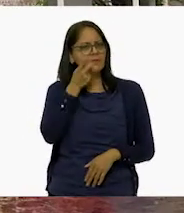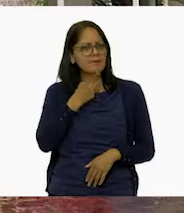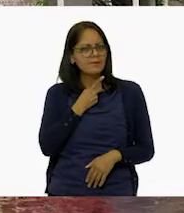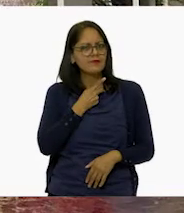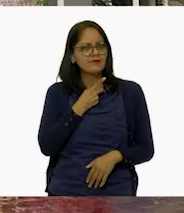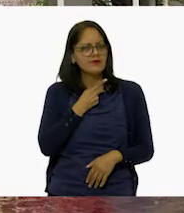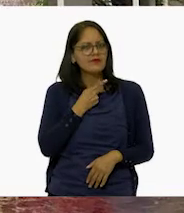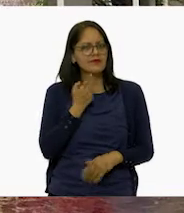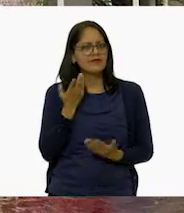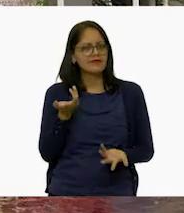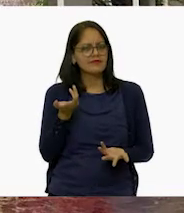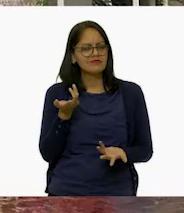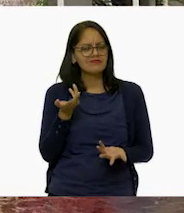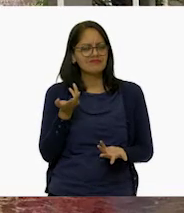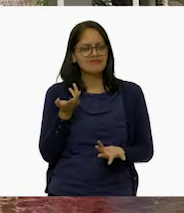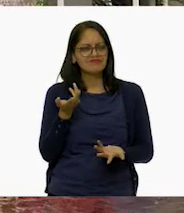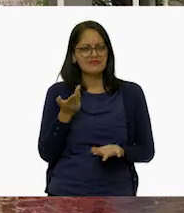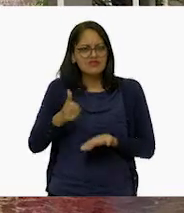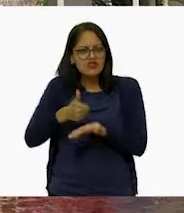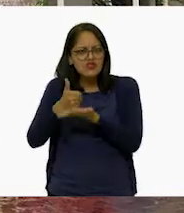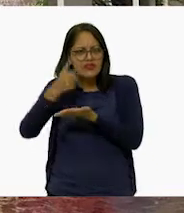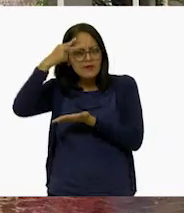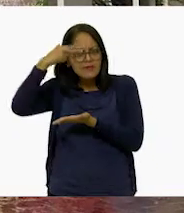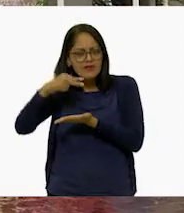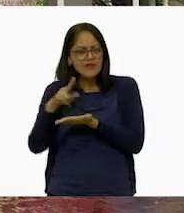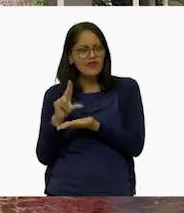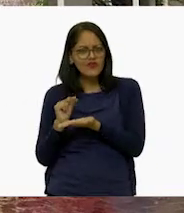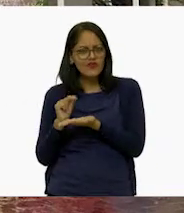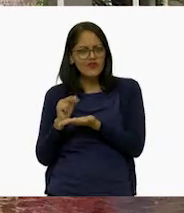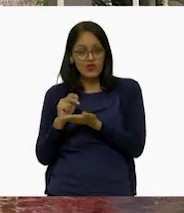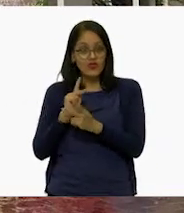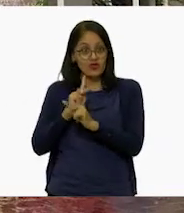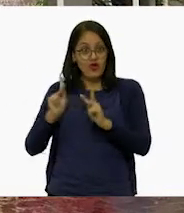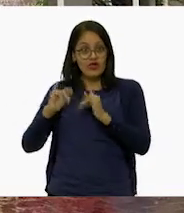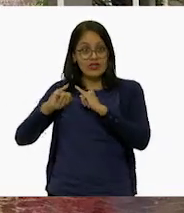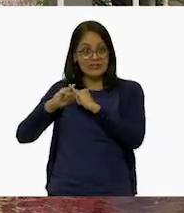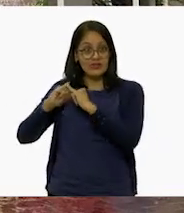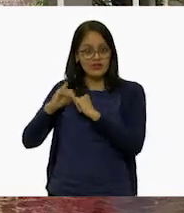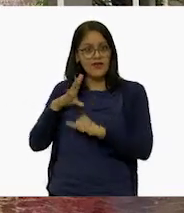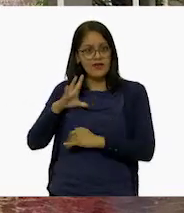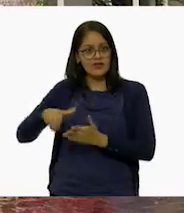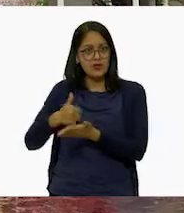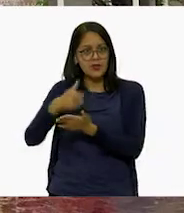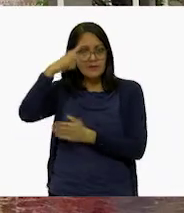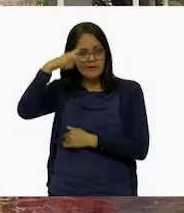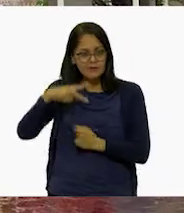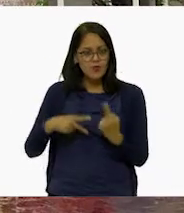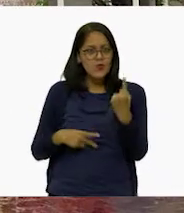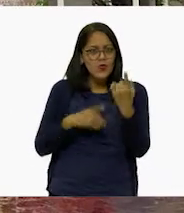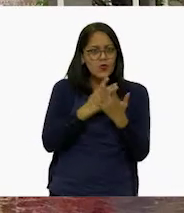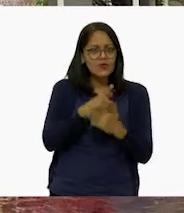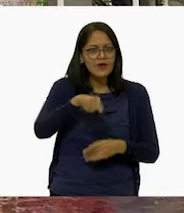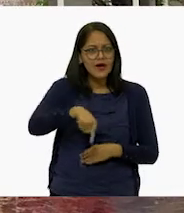está como todas en la capital del país? Mira, es que en 1982 se